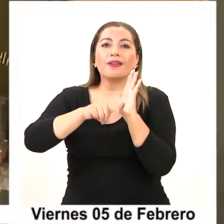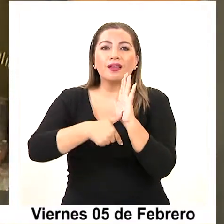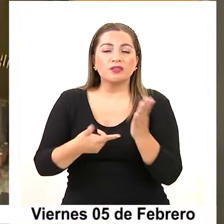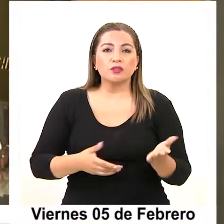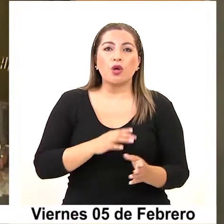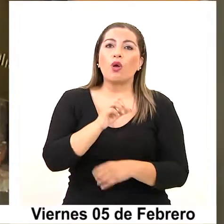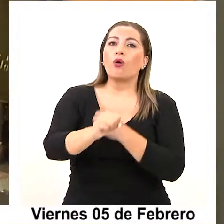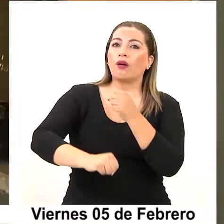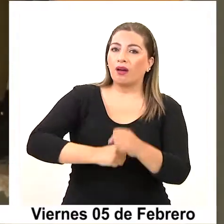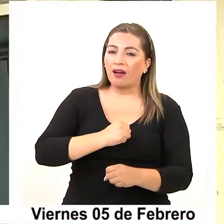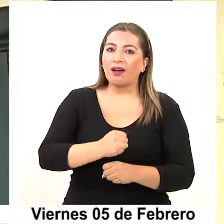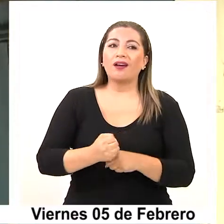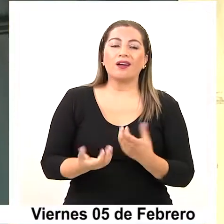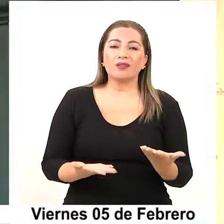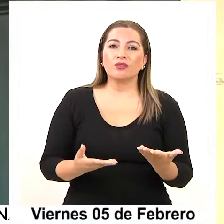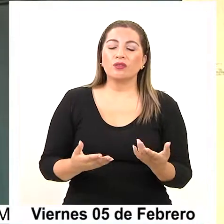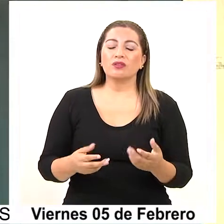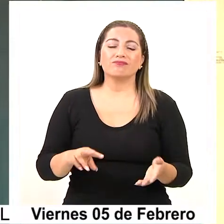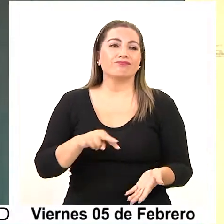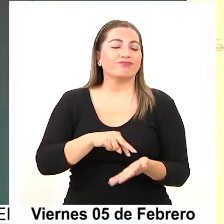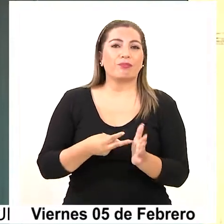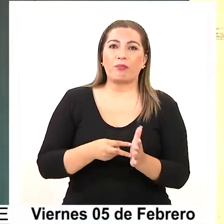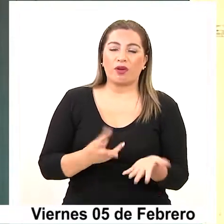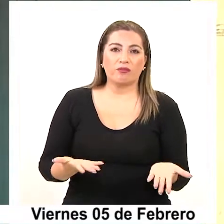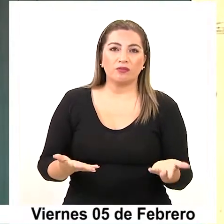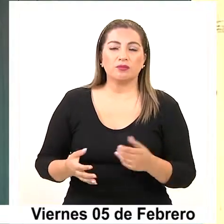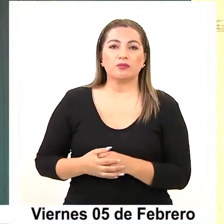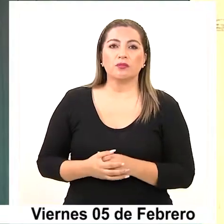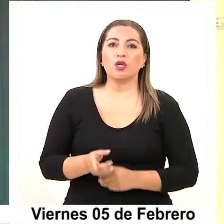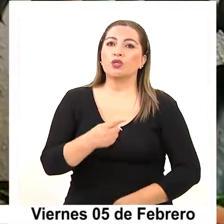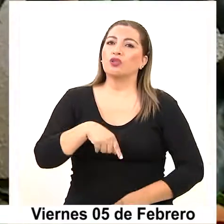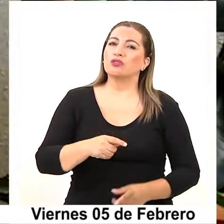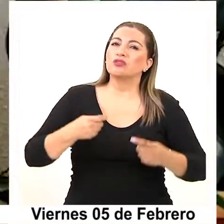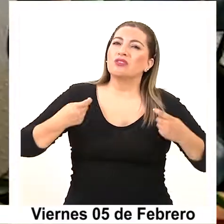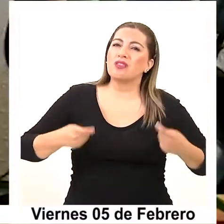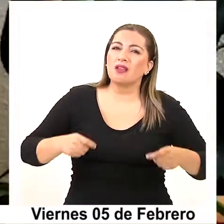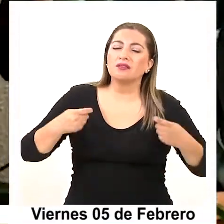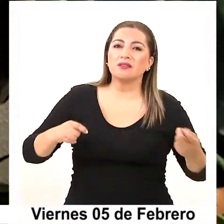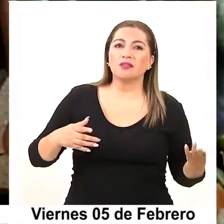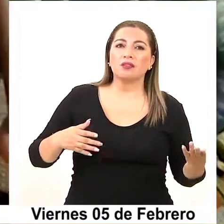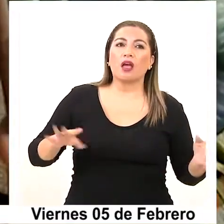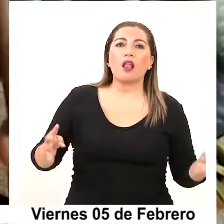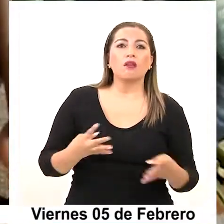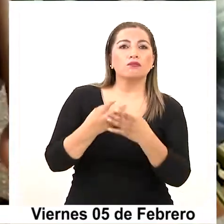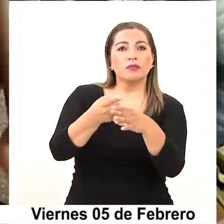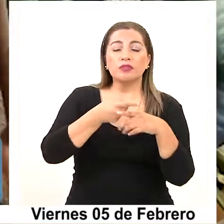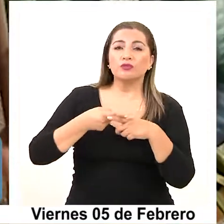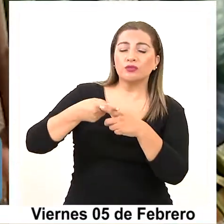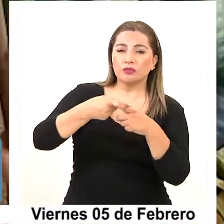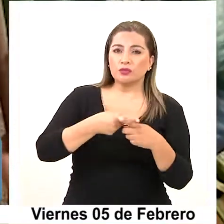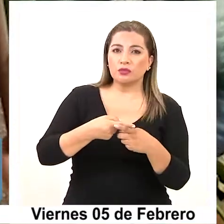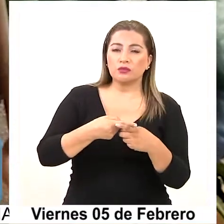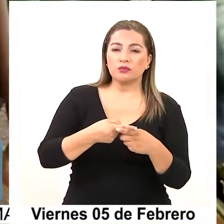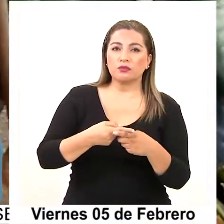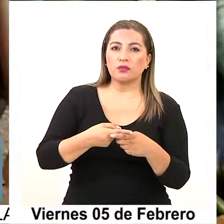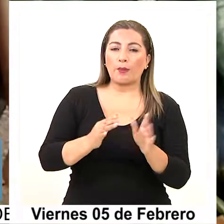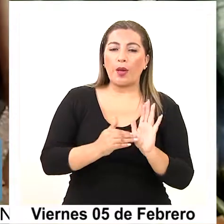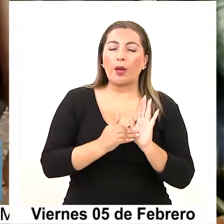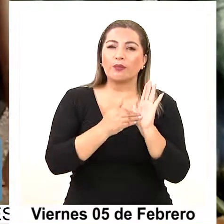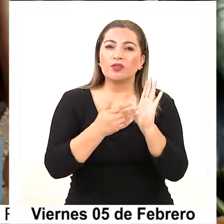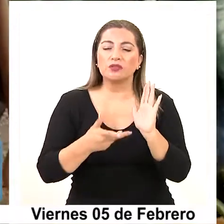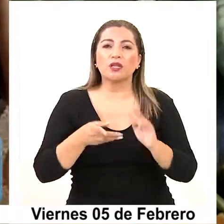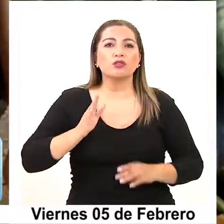todos los años y agudiza la situación. Nosotros hemos tratado de promover mucho nuestras redes sociales, estamos